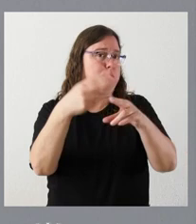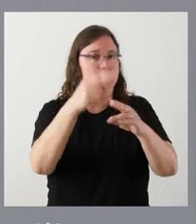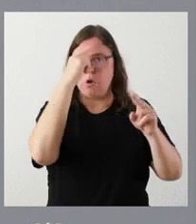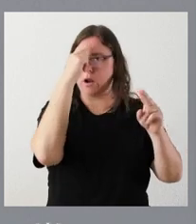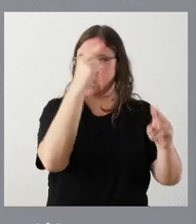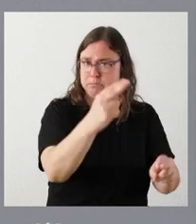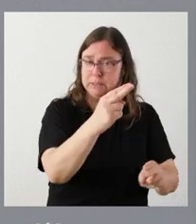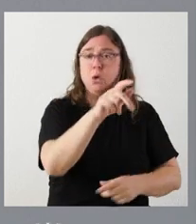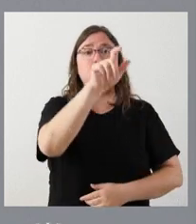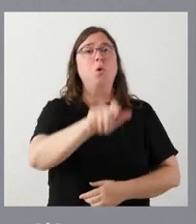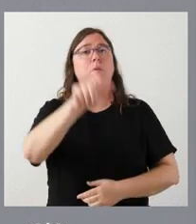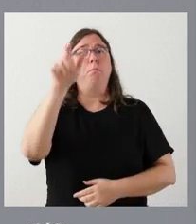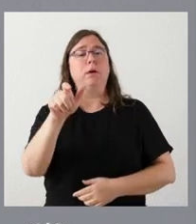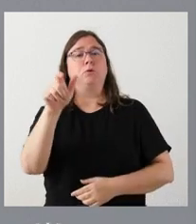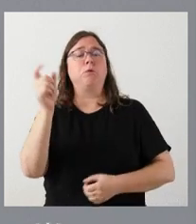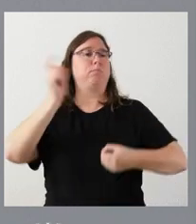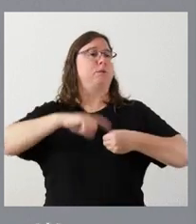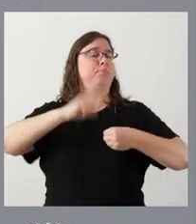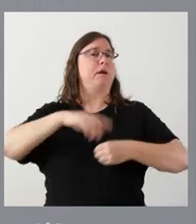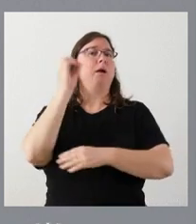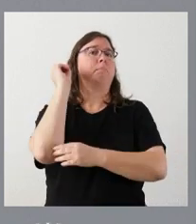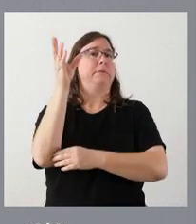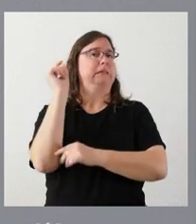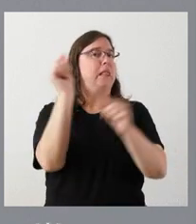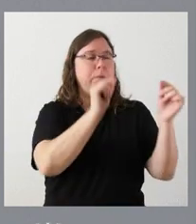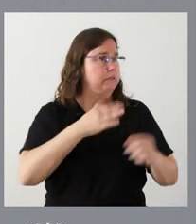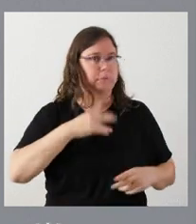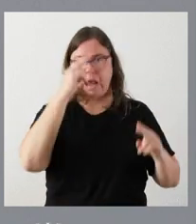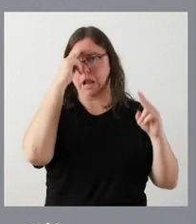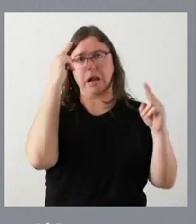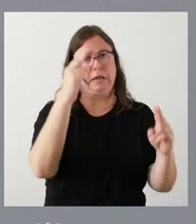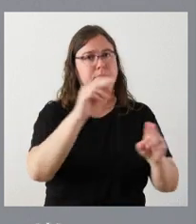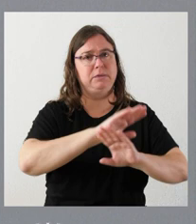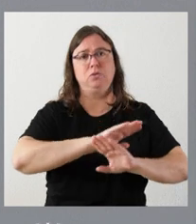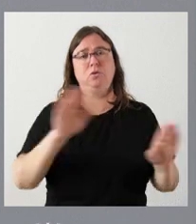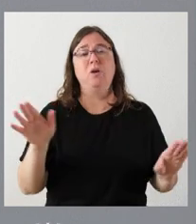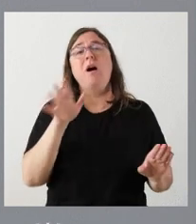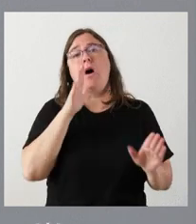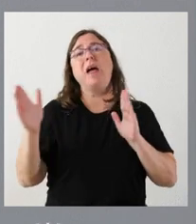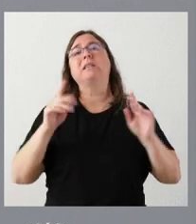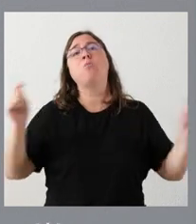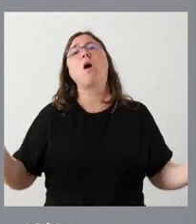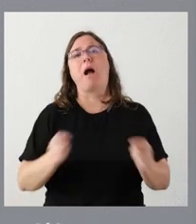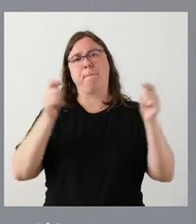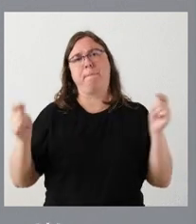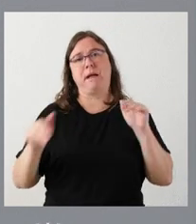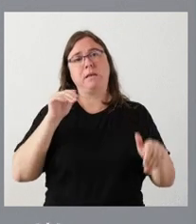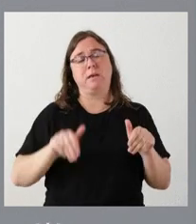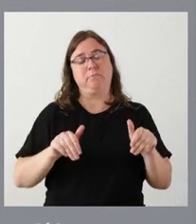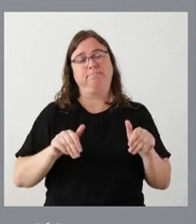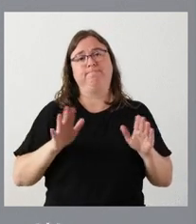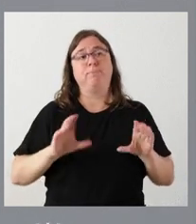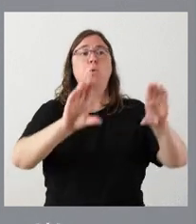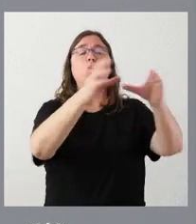que quisieran intervenir en el debate y, por tanto, estamos en campaña electoral y que sean los partidos